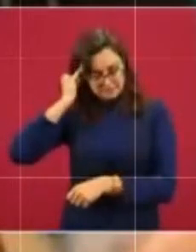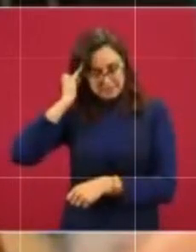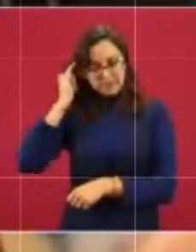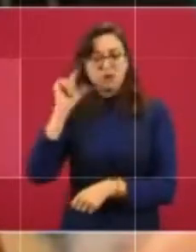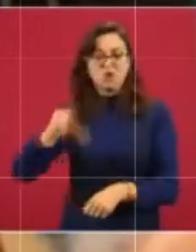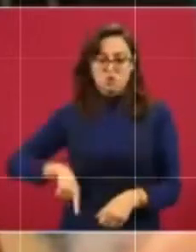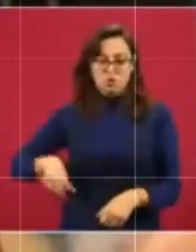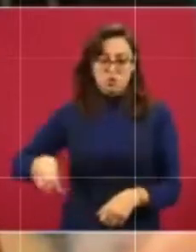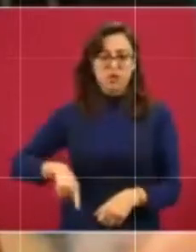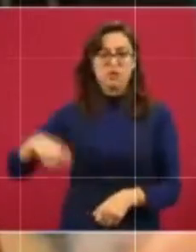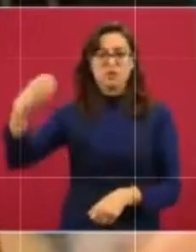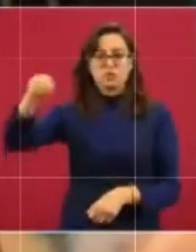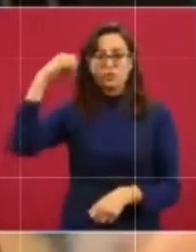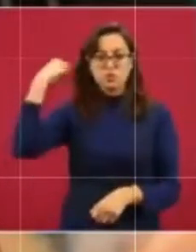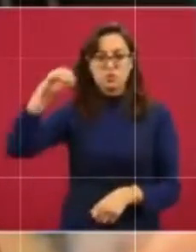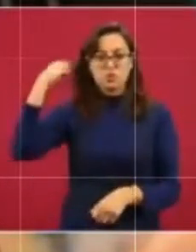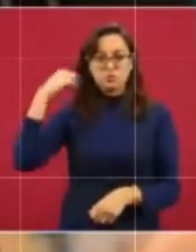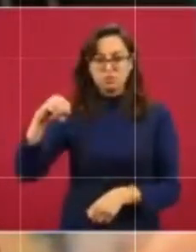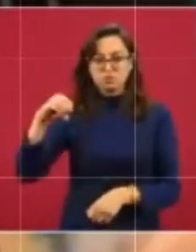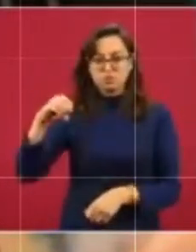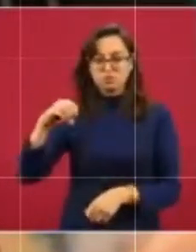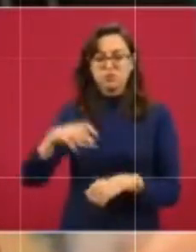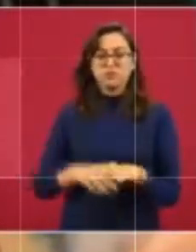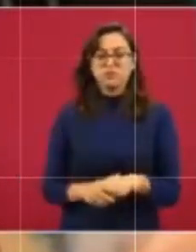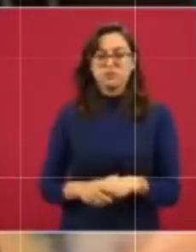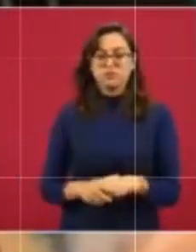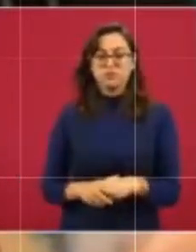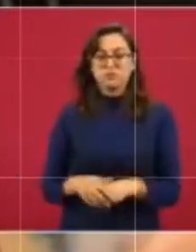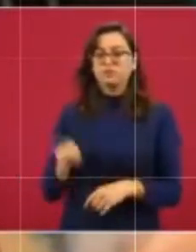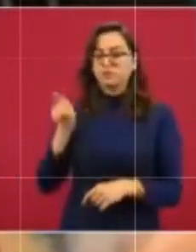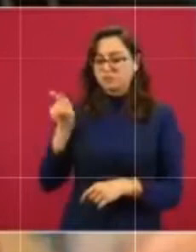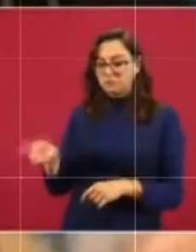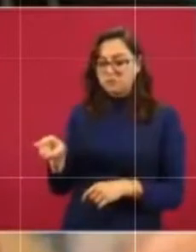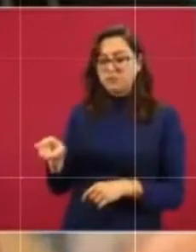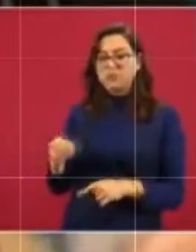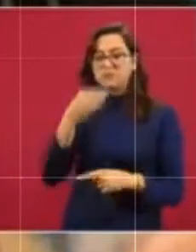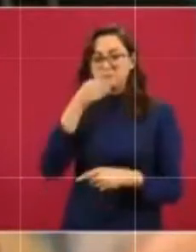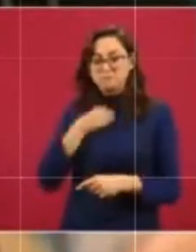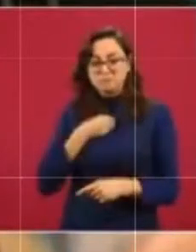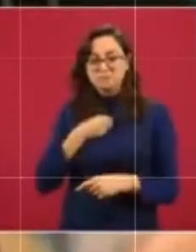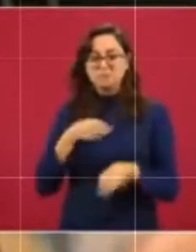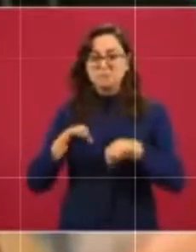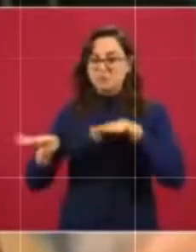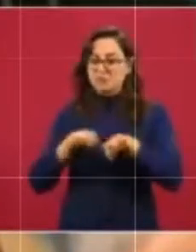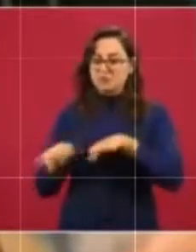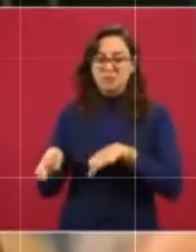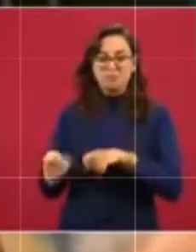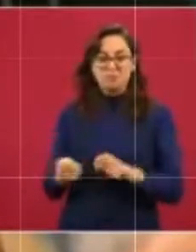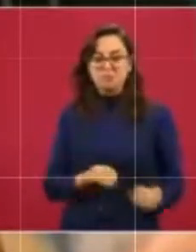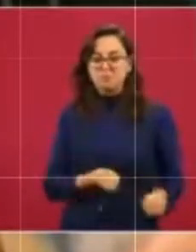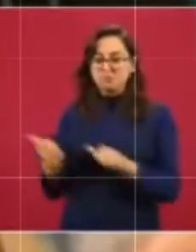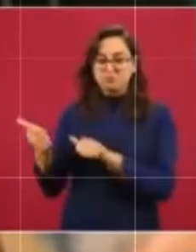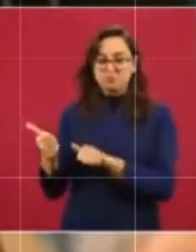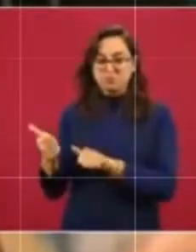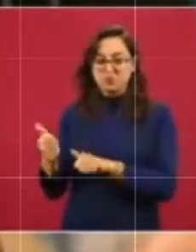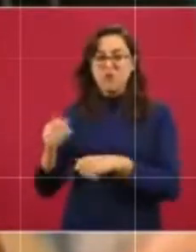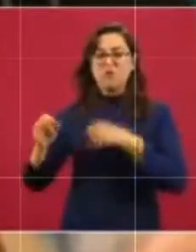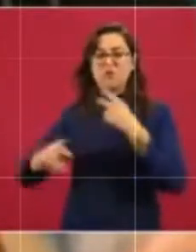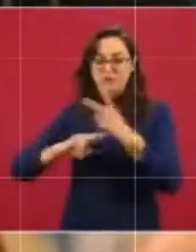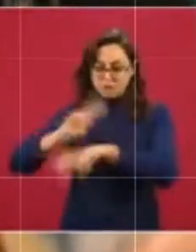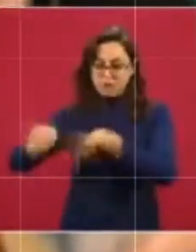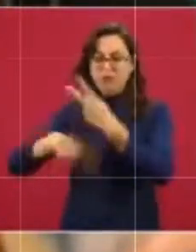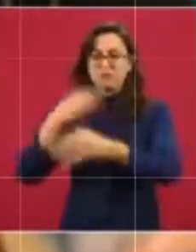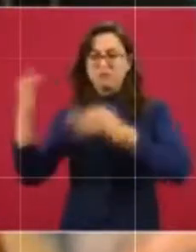gobierno de Oaxaca y, contra su voluntad y su pena de perder su empleo, fue enviada a cubrir una campaña